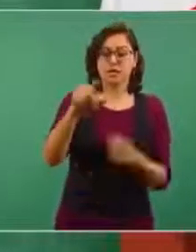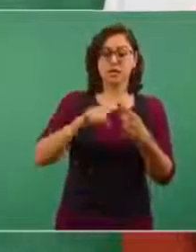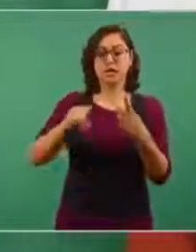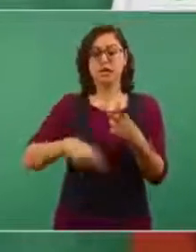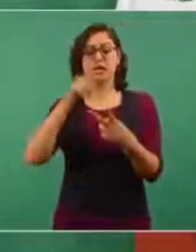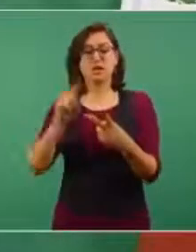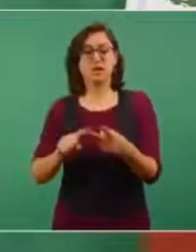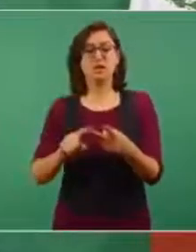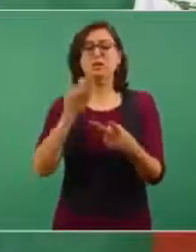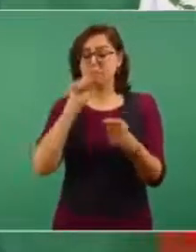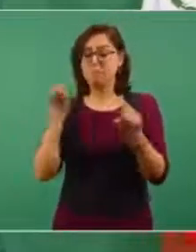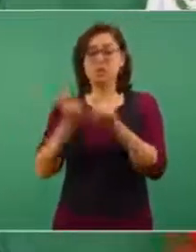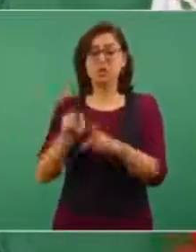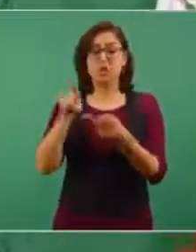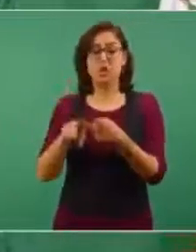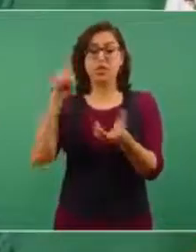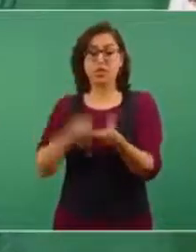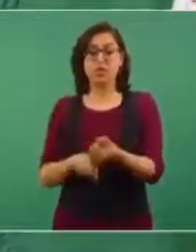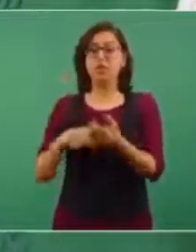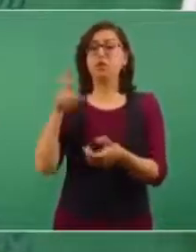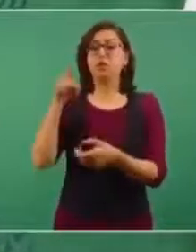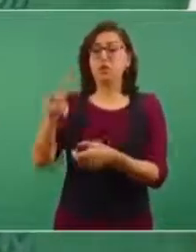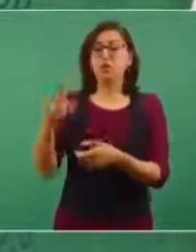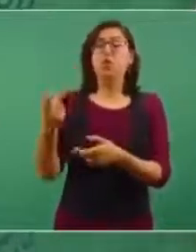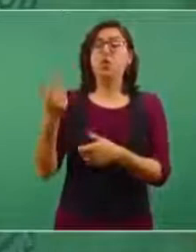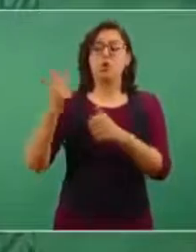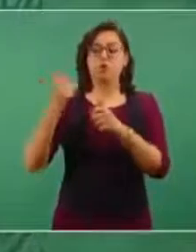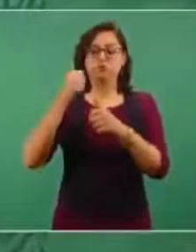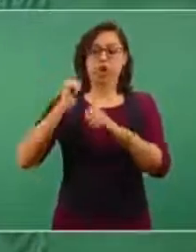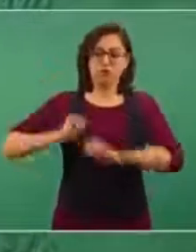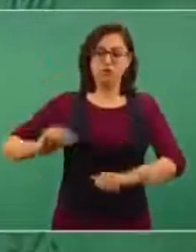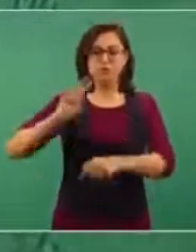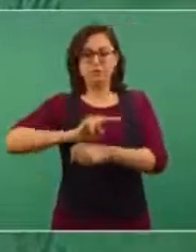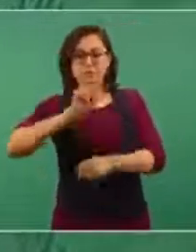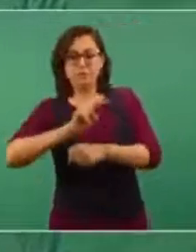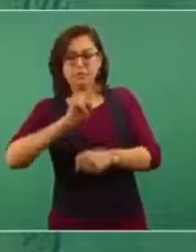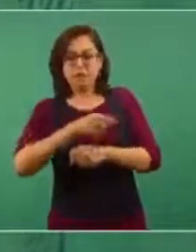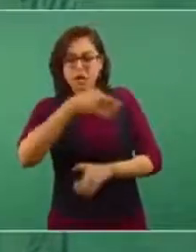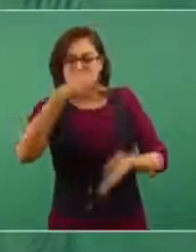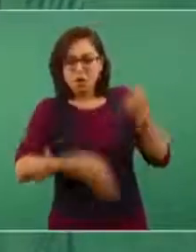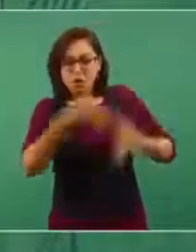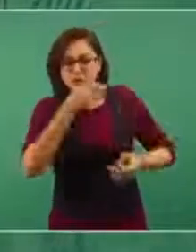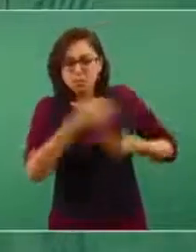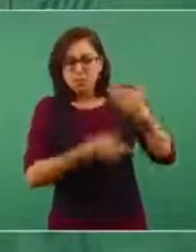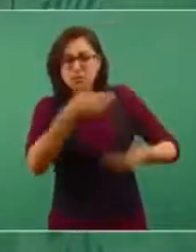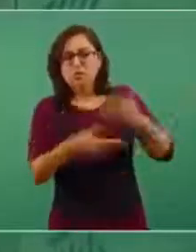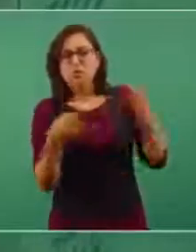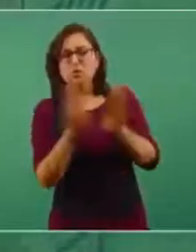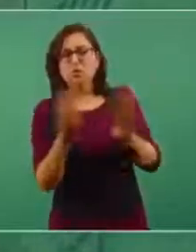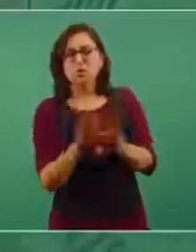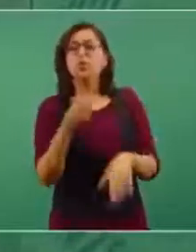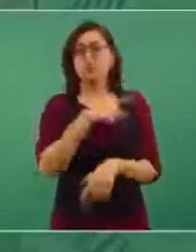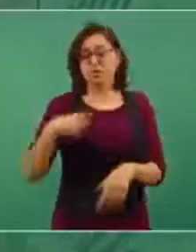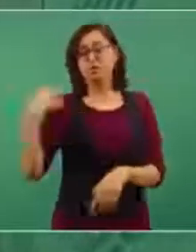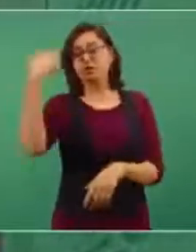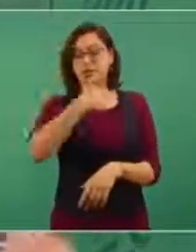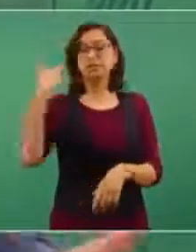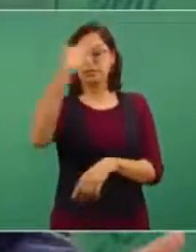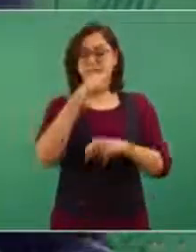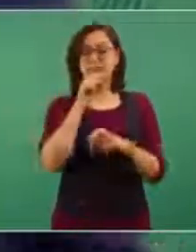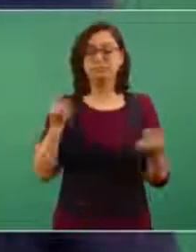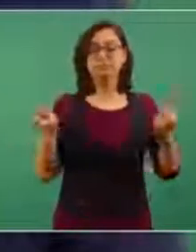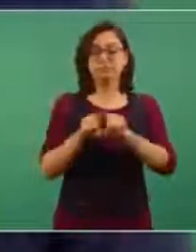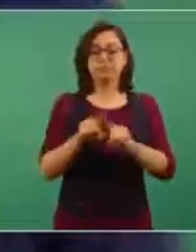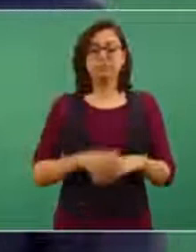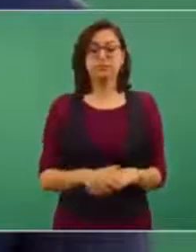haga una revisión del proceder de estos jueces, porque